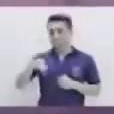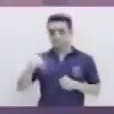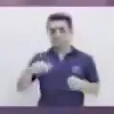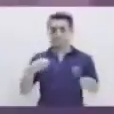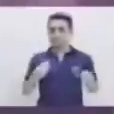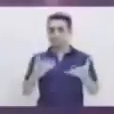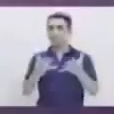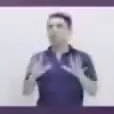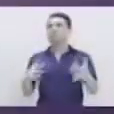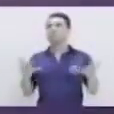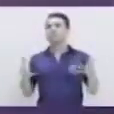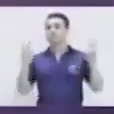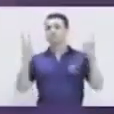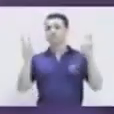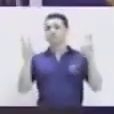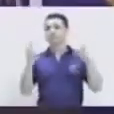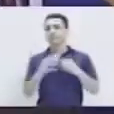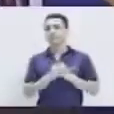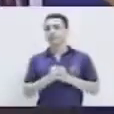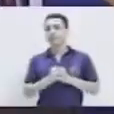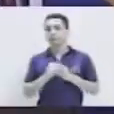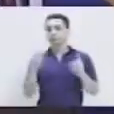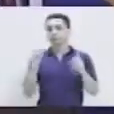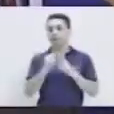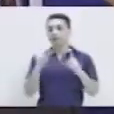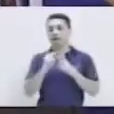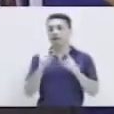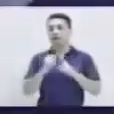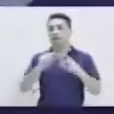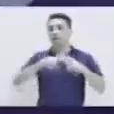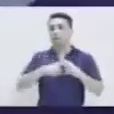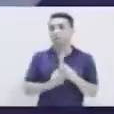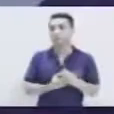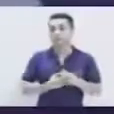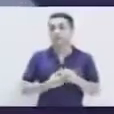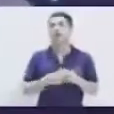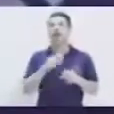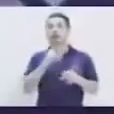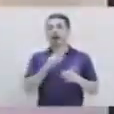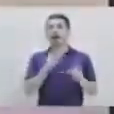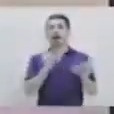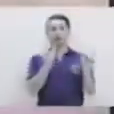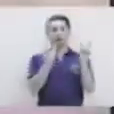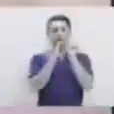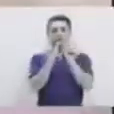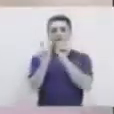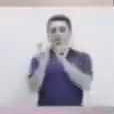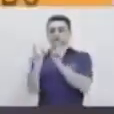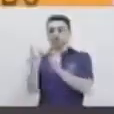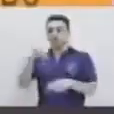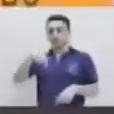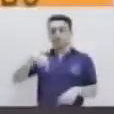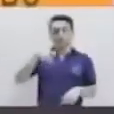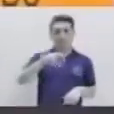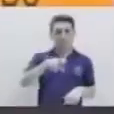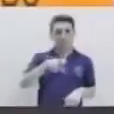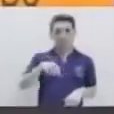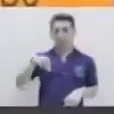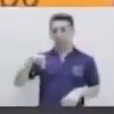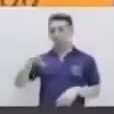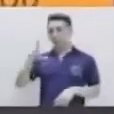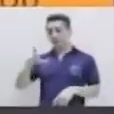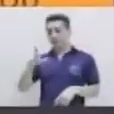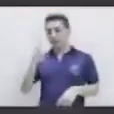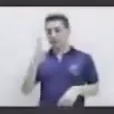oportunidad desarrollaré el tema, palabras que inician con las combinaciones PR, PL,